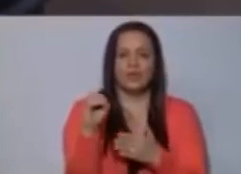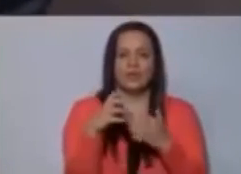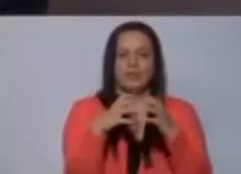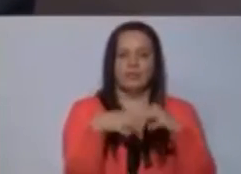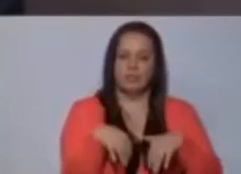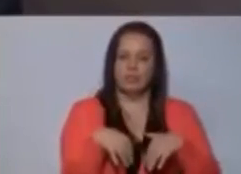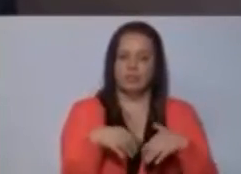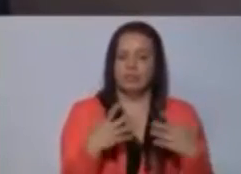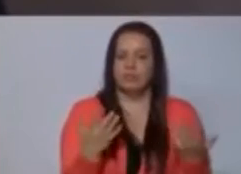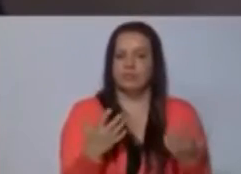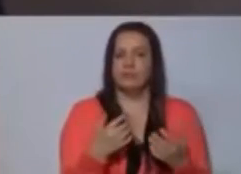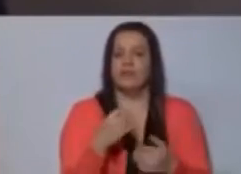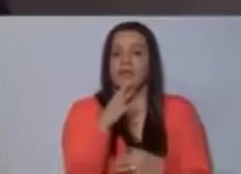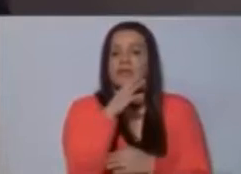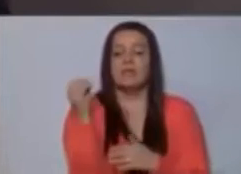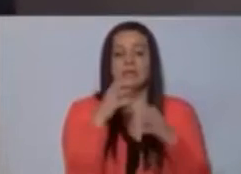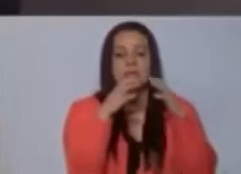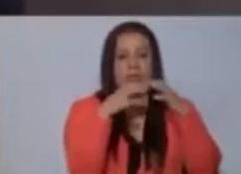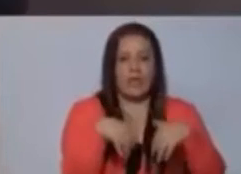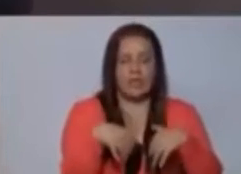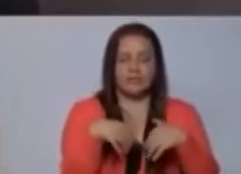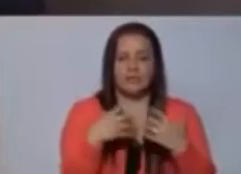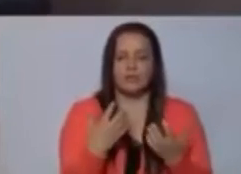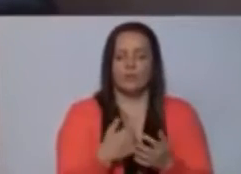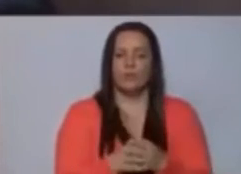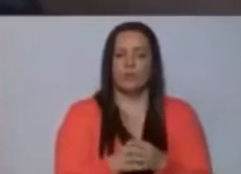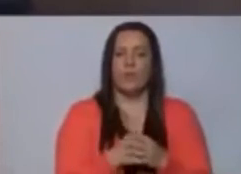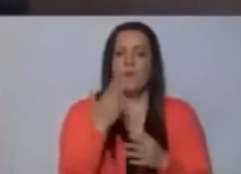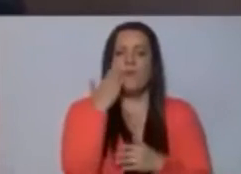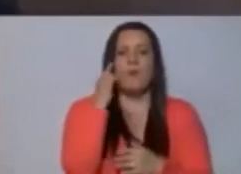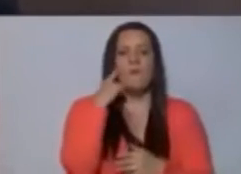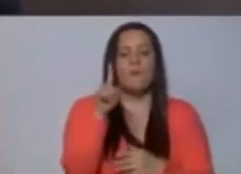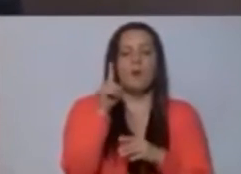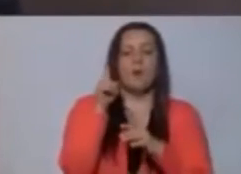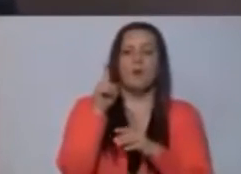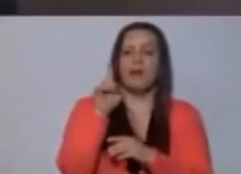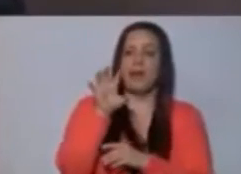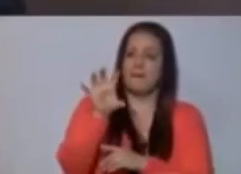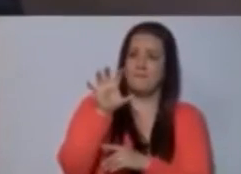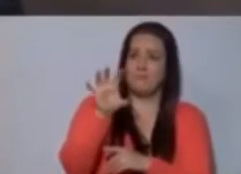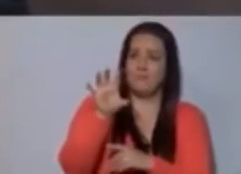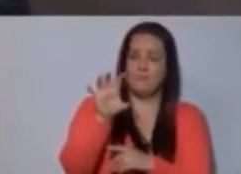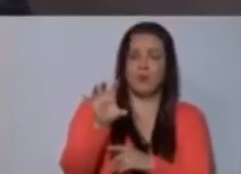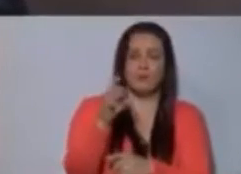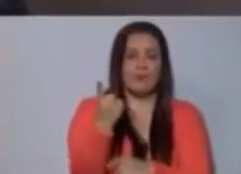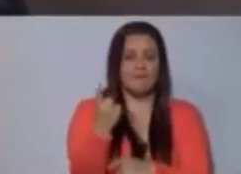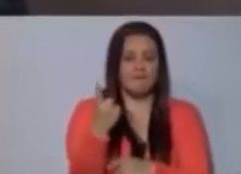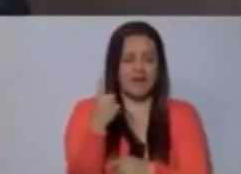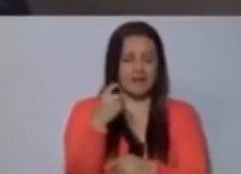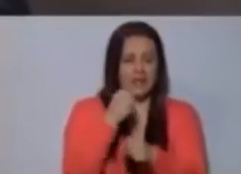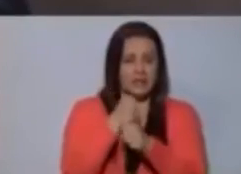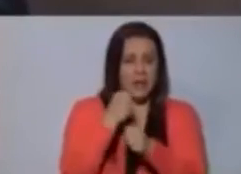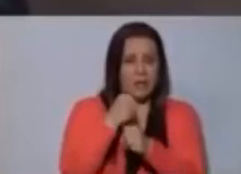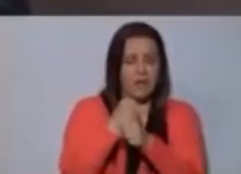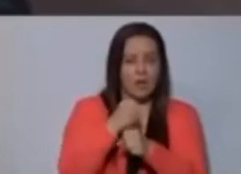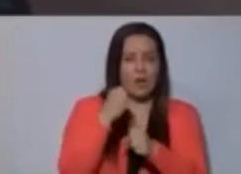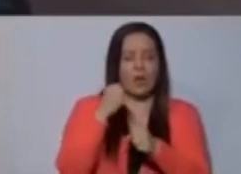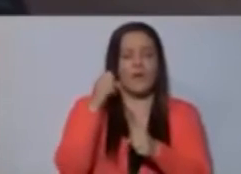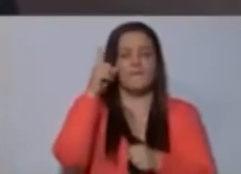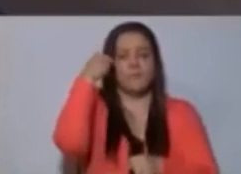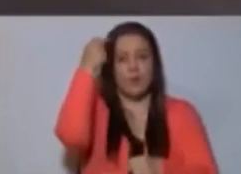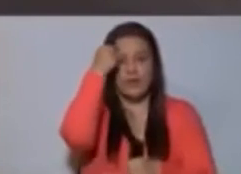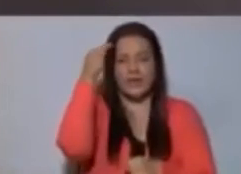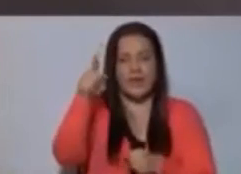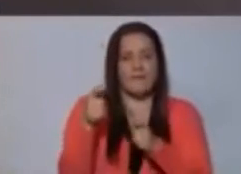al suelo. Y se vinieron al suelo por la propia impericia del Poder Ejecutivo que presentó un proyecto de ley,